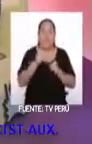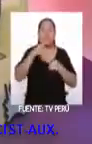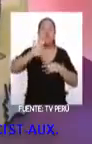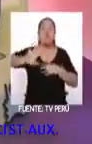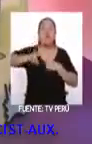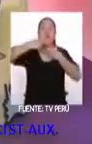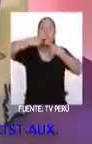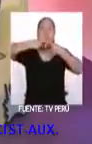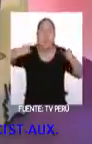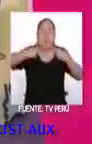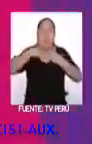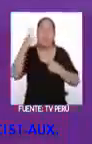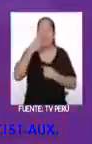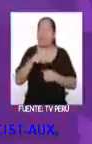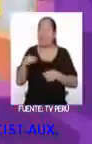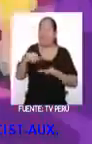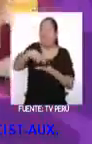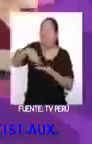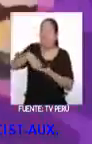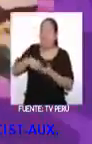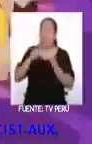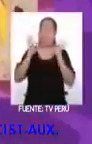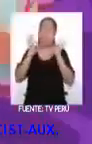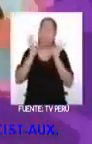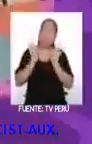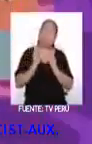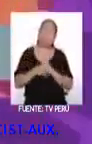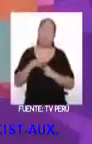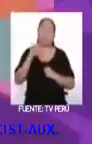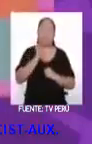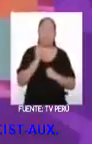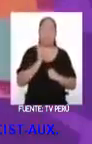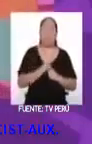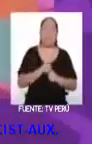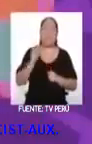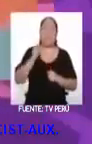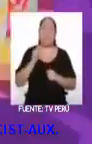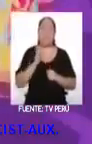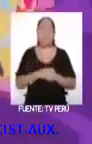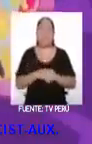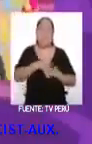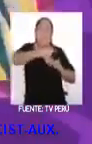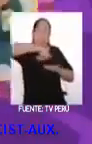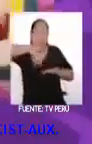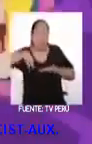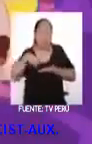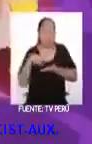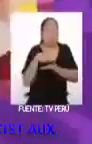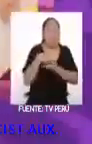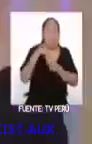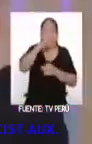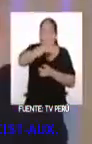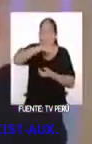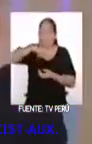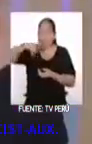transmite es muy, muy lindo. Y las coreografías también son increíbles. Así es. Así, pero ya no, ya todos parejitos. Parecen unos robots. Sí.